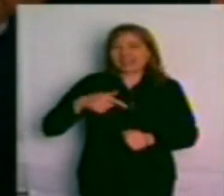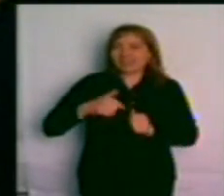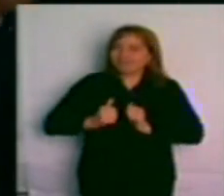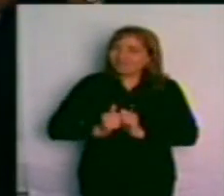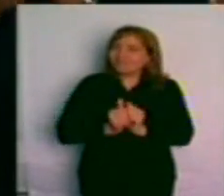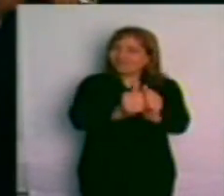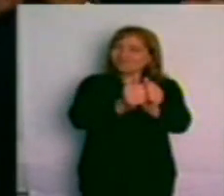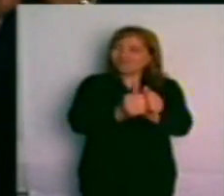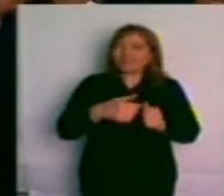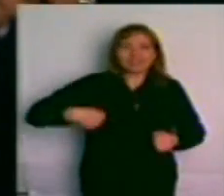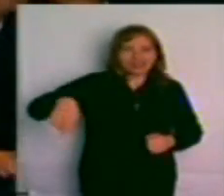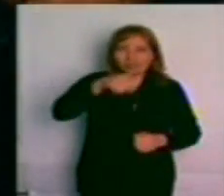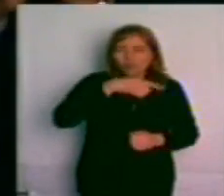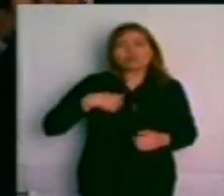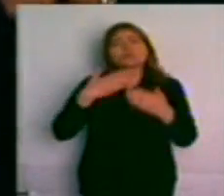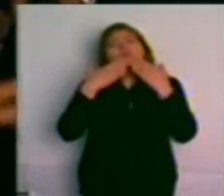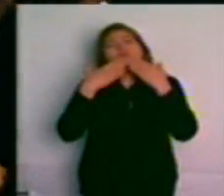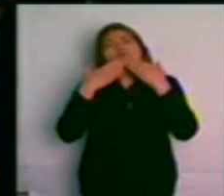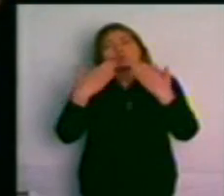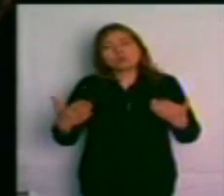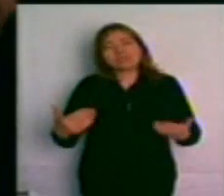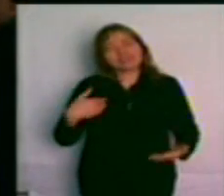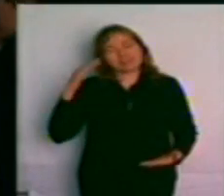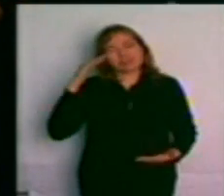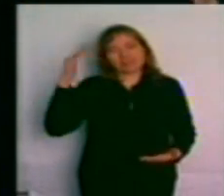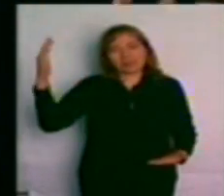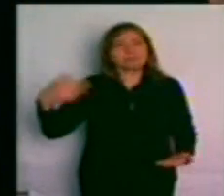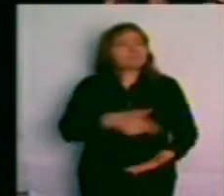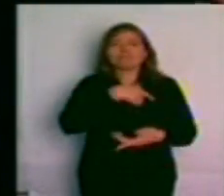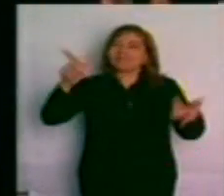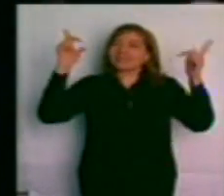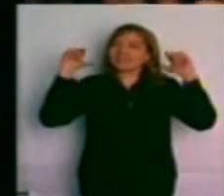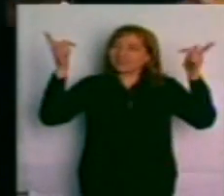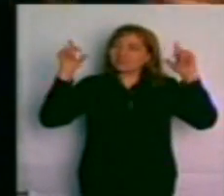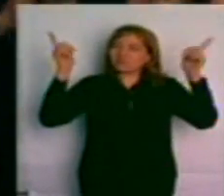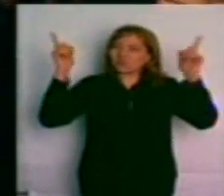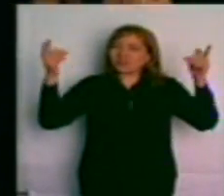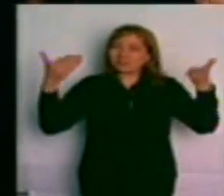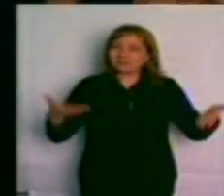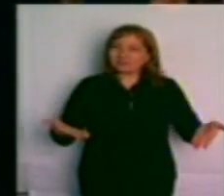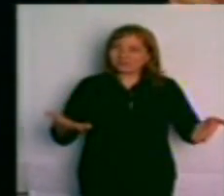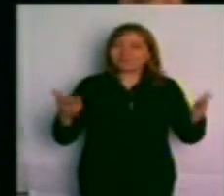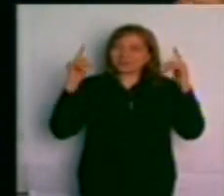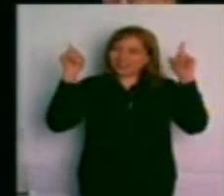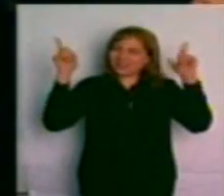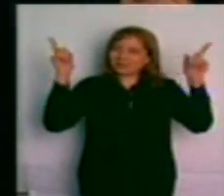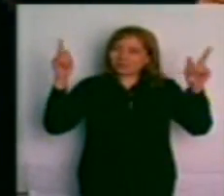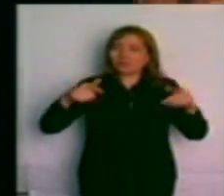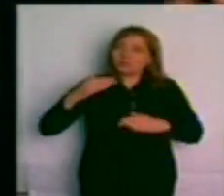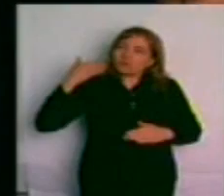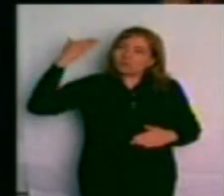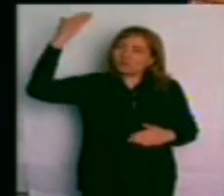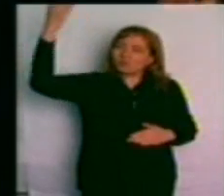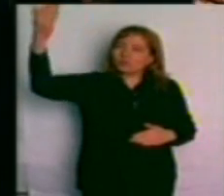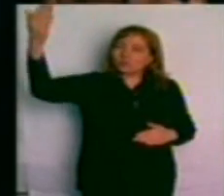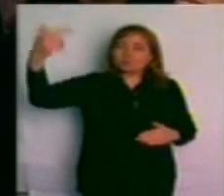patria de todos. Gracias y hasta siempre a disfrutar Tecnópolis, a disfrutar del futuro